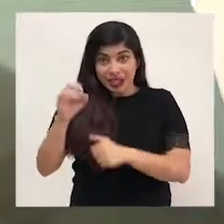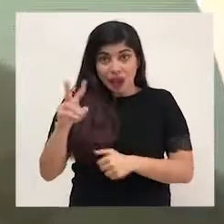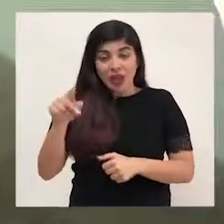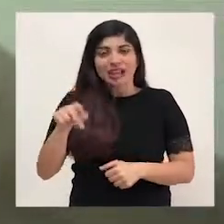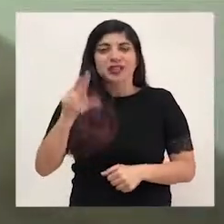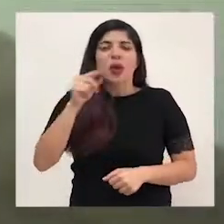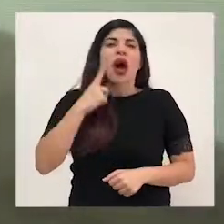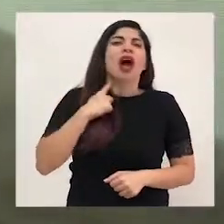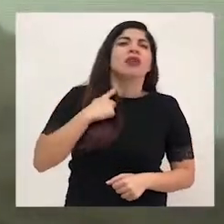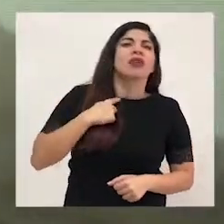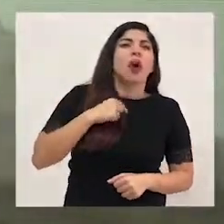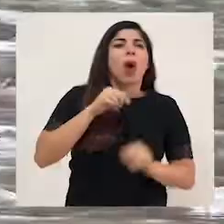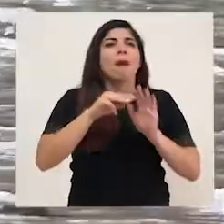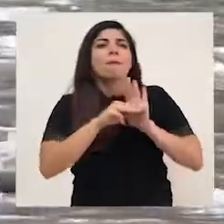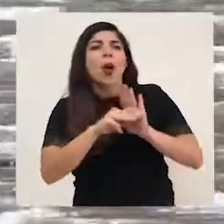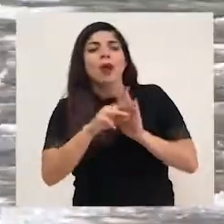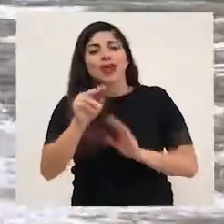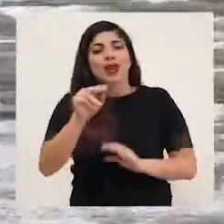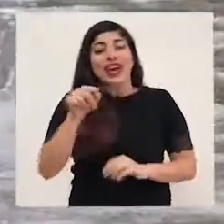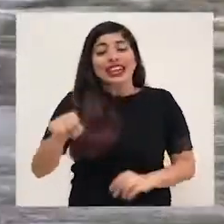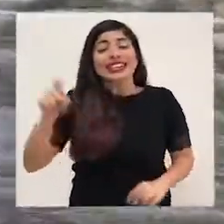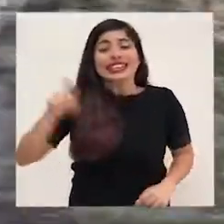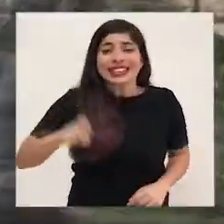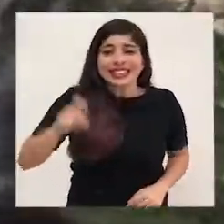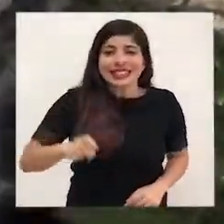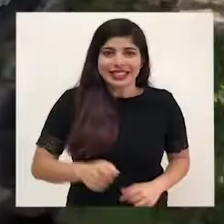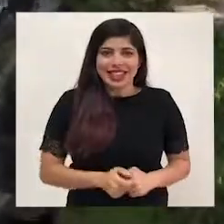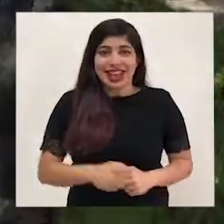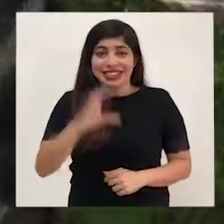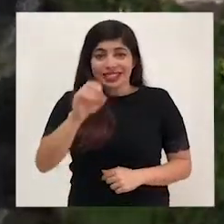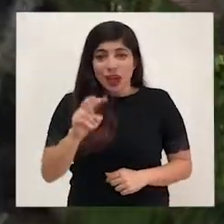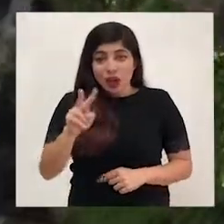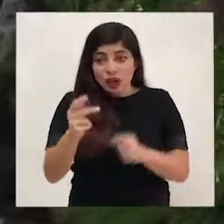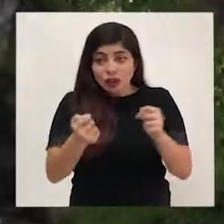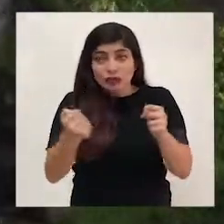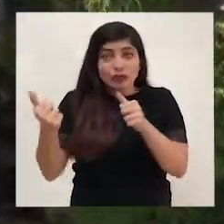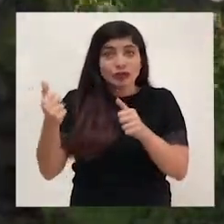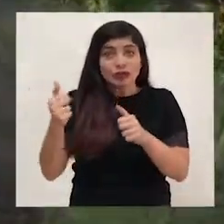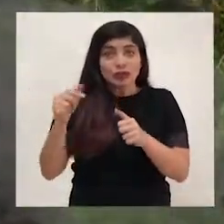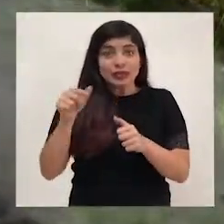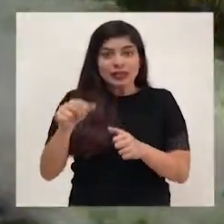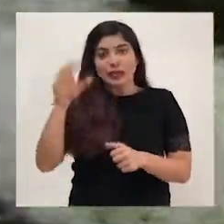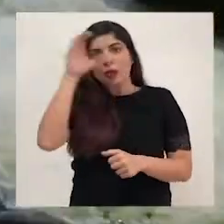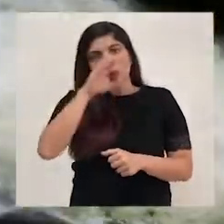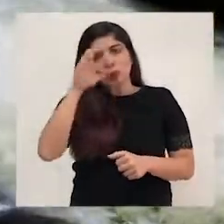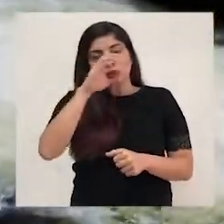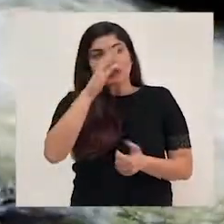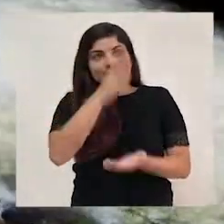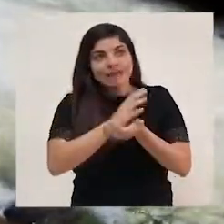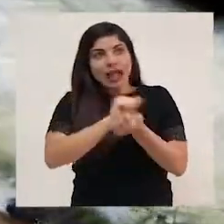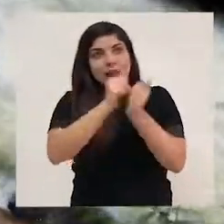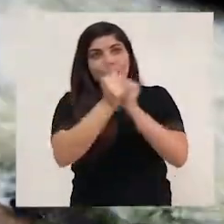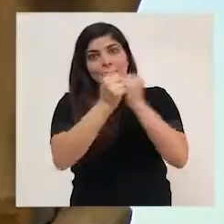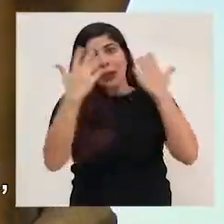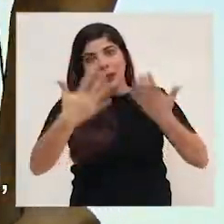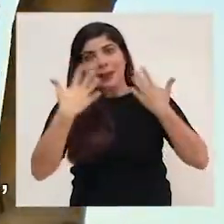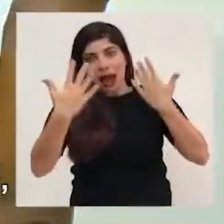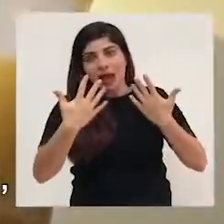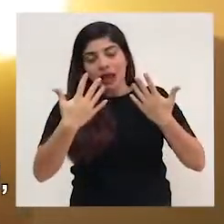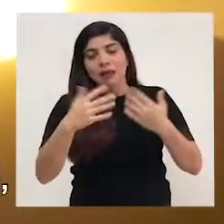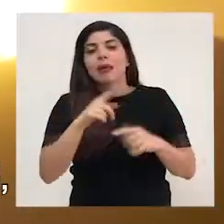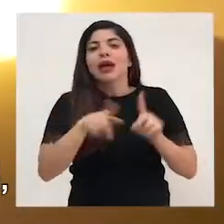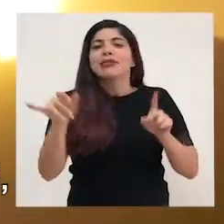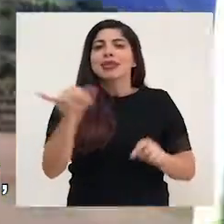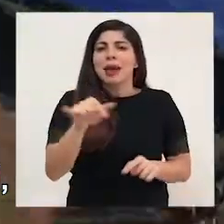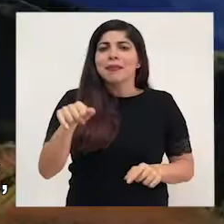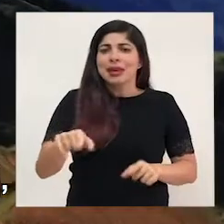capricho, no es una moda, es una necesidad. La descarbonización no sólo busca combatir el cambio climático, pero